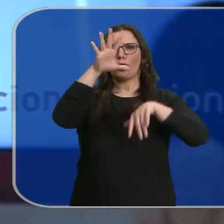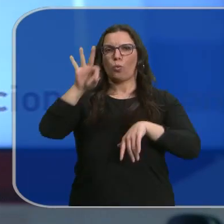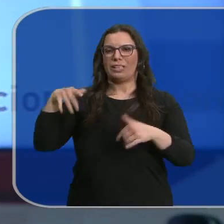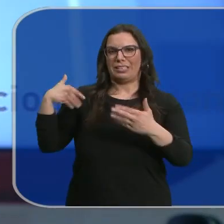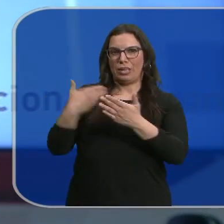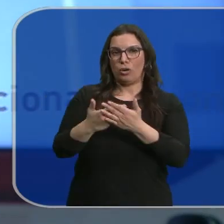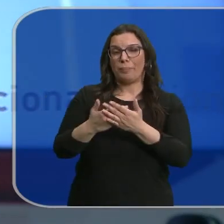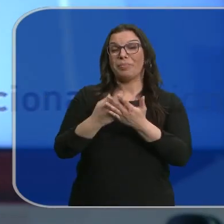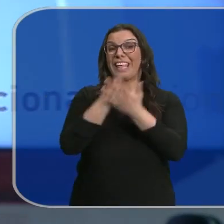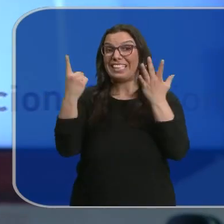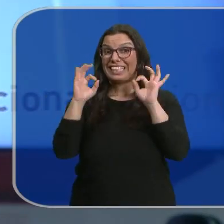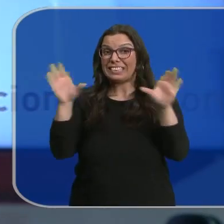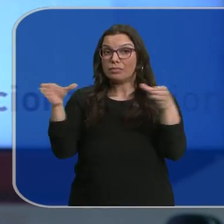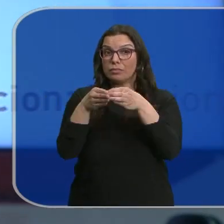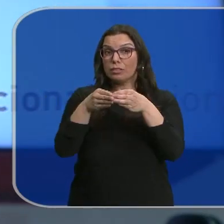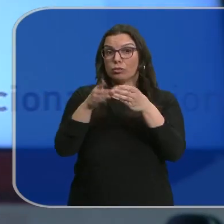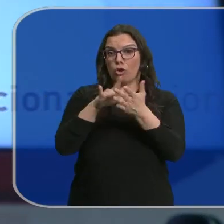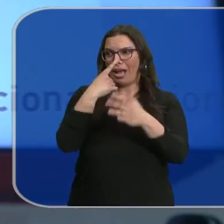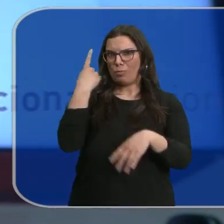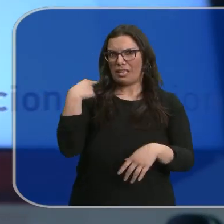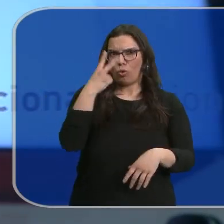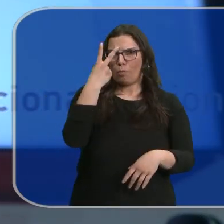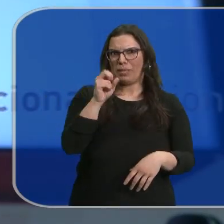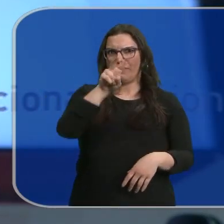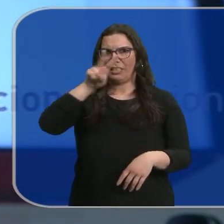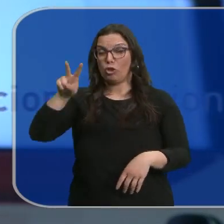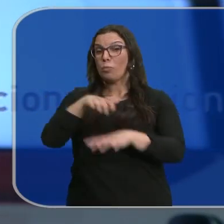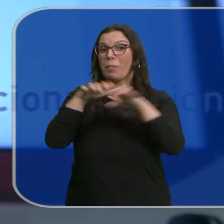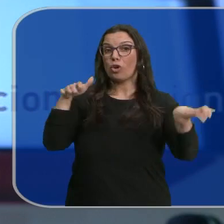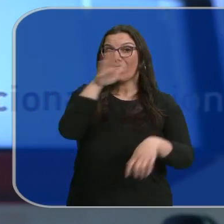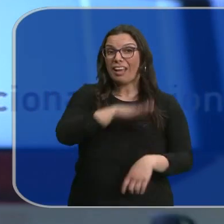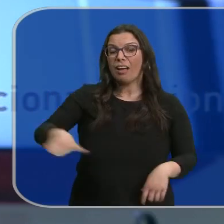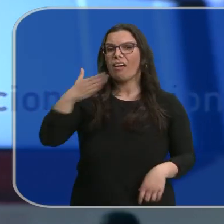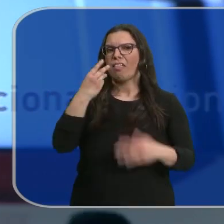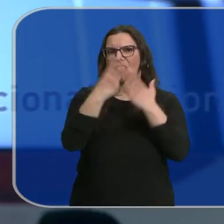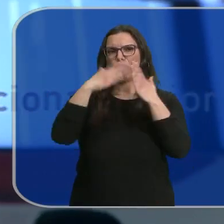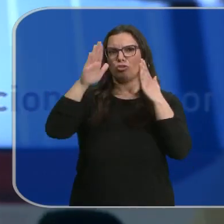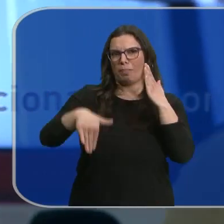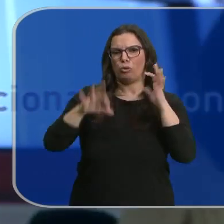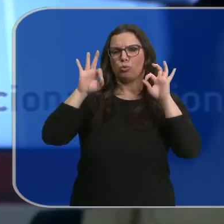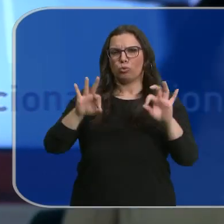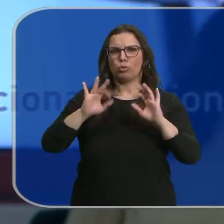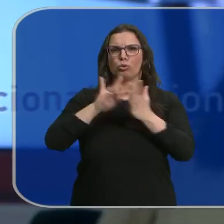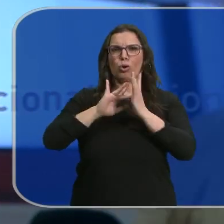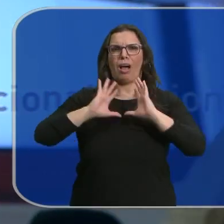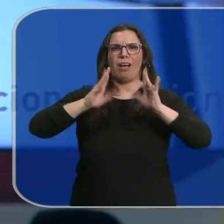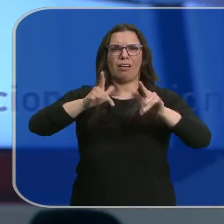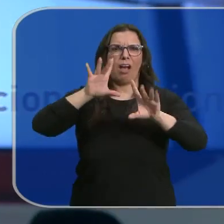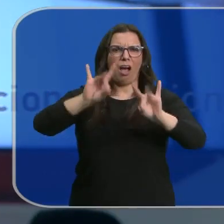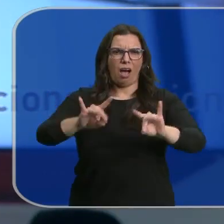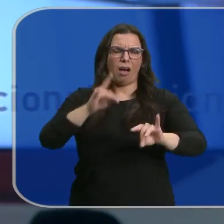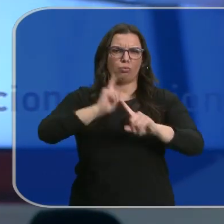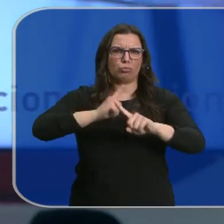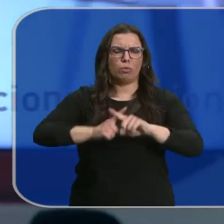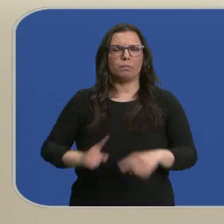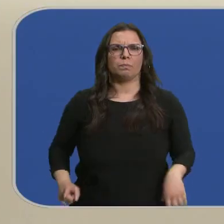Dieciséis de ellos son del año 2022, es decir, que son actuales. La mayoría de las víctimas eran menores de edad en el momento en que se produjeron los hechos.